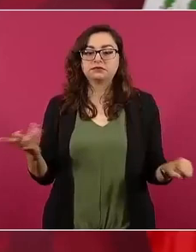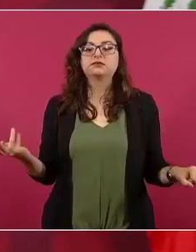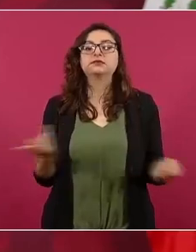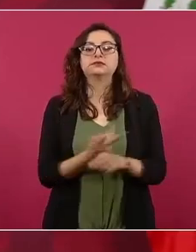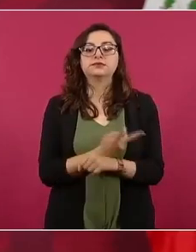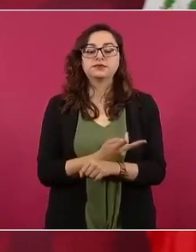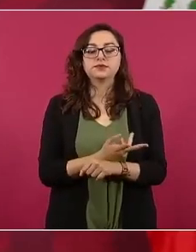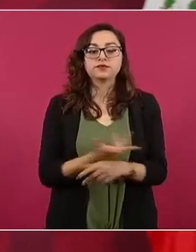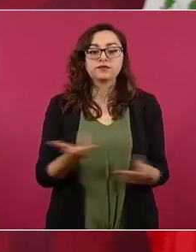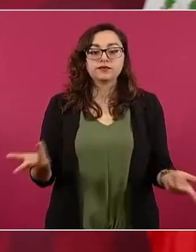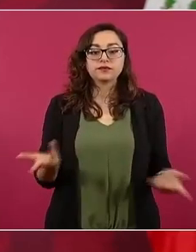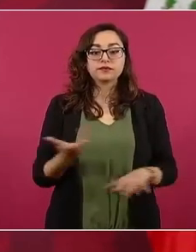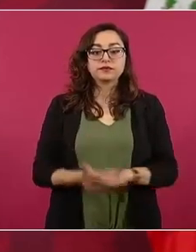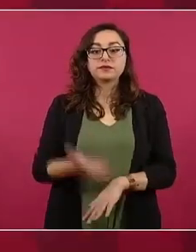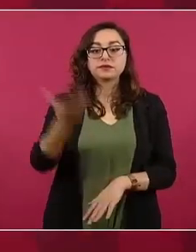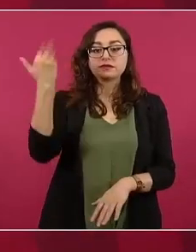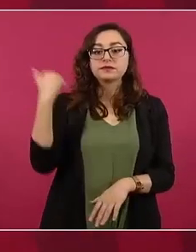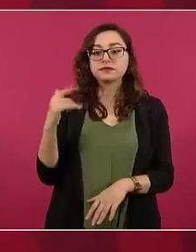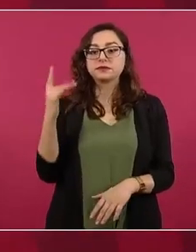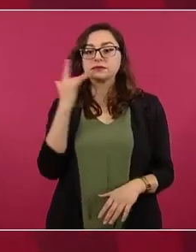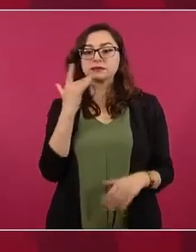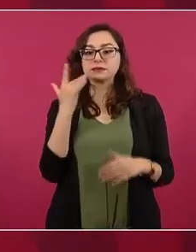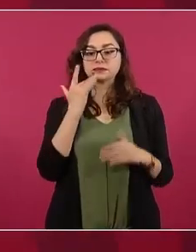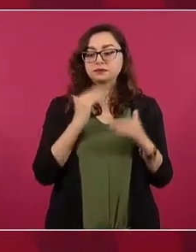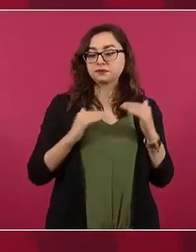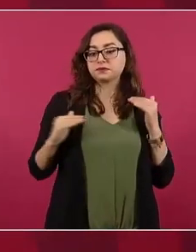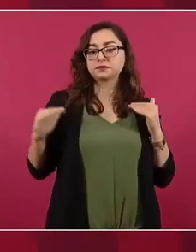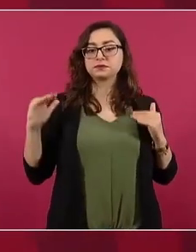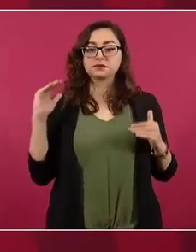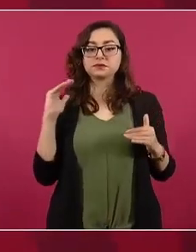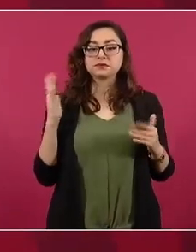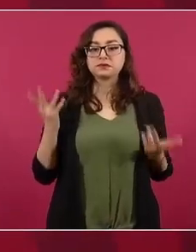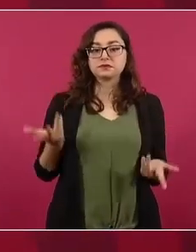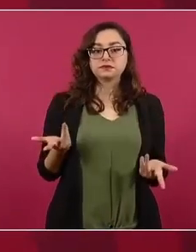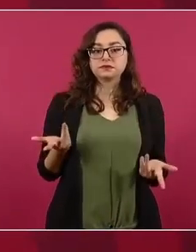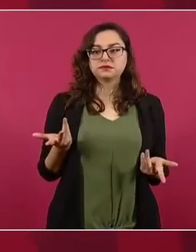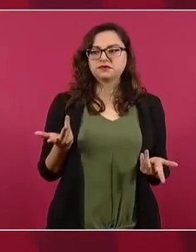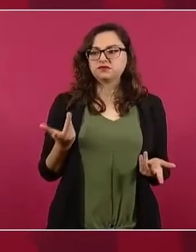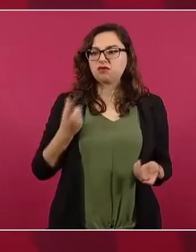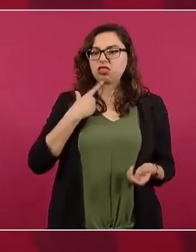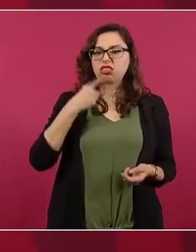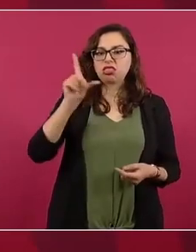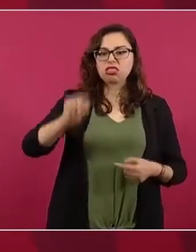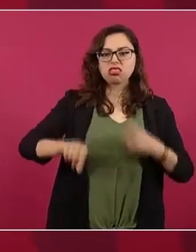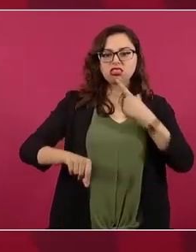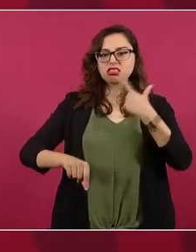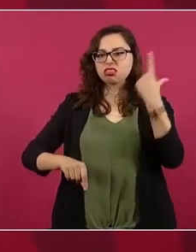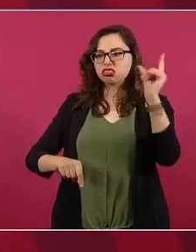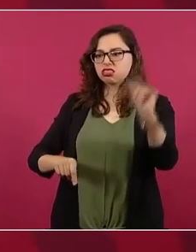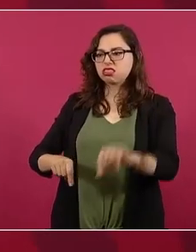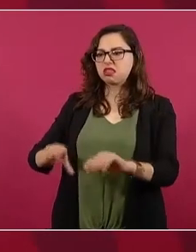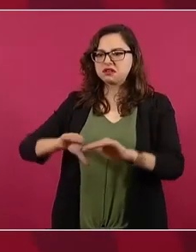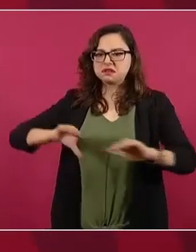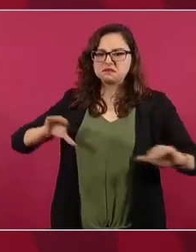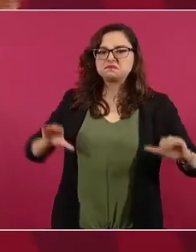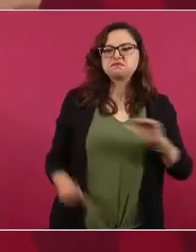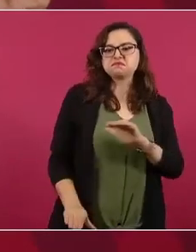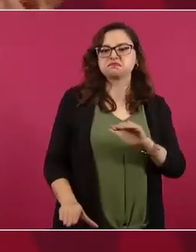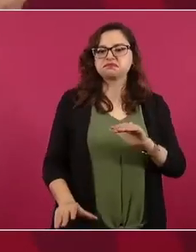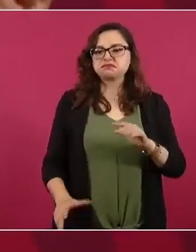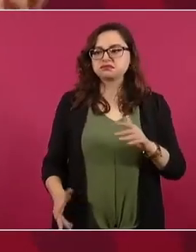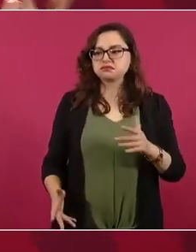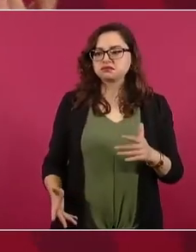sentirse superior, tenían que humillar al trabajador para